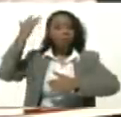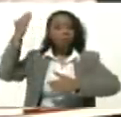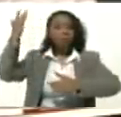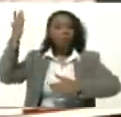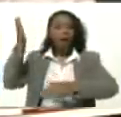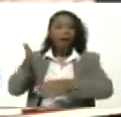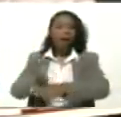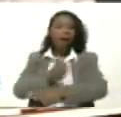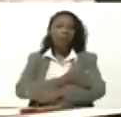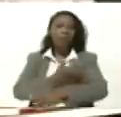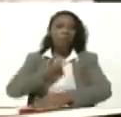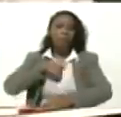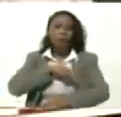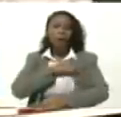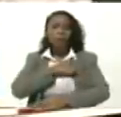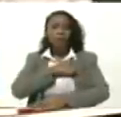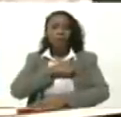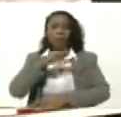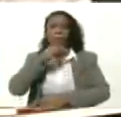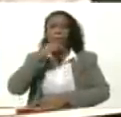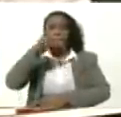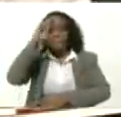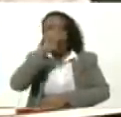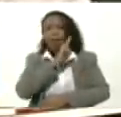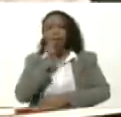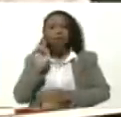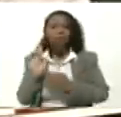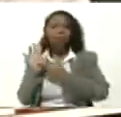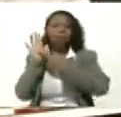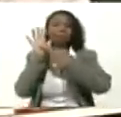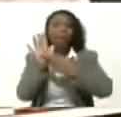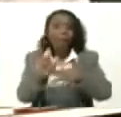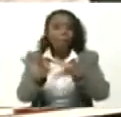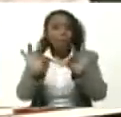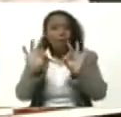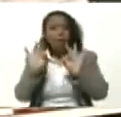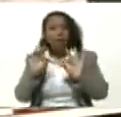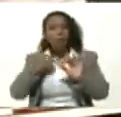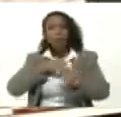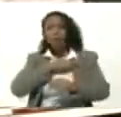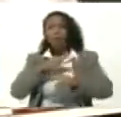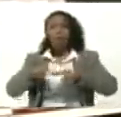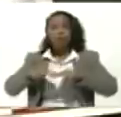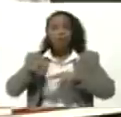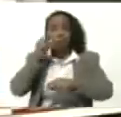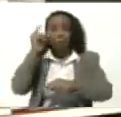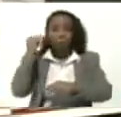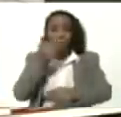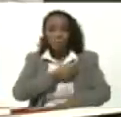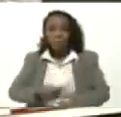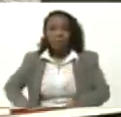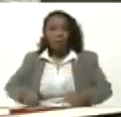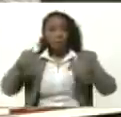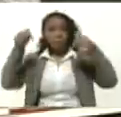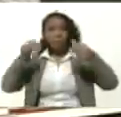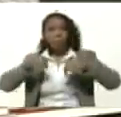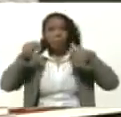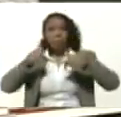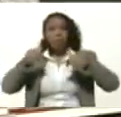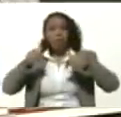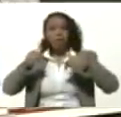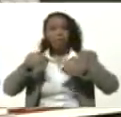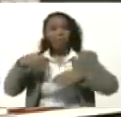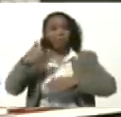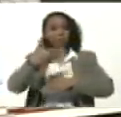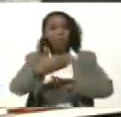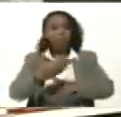Nuestros Padres Y representantes Pero especialmente Nuestros niños Presidente Hoy Cuando